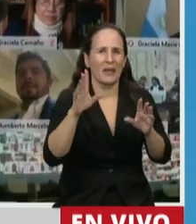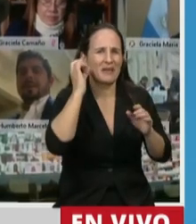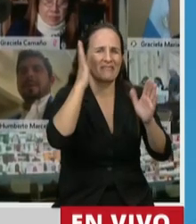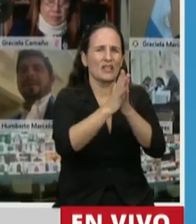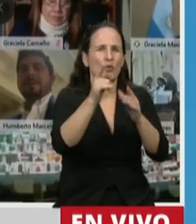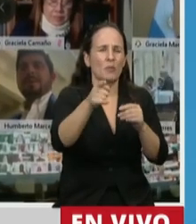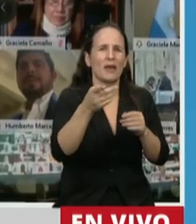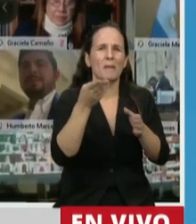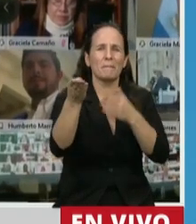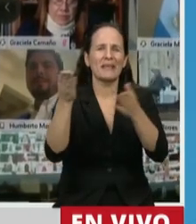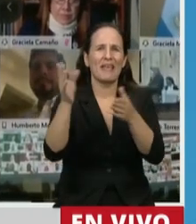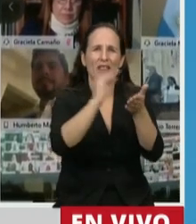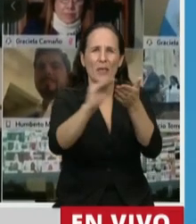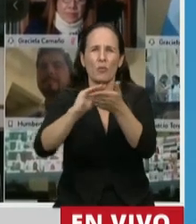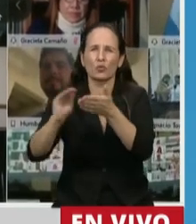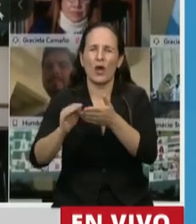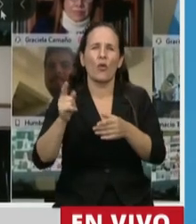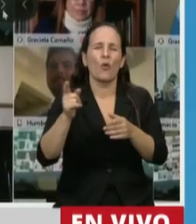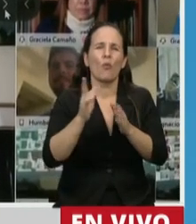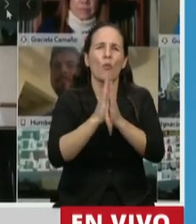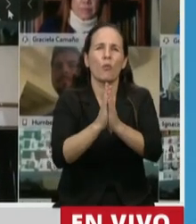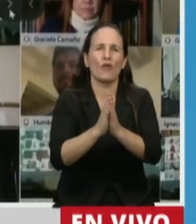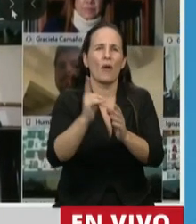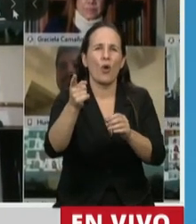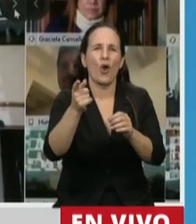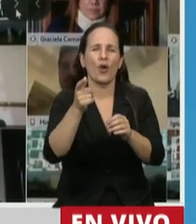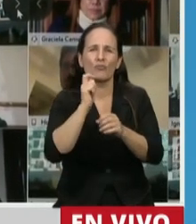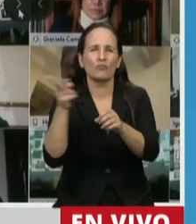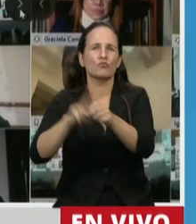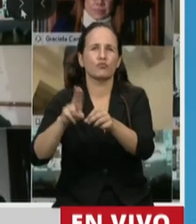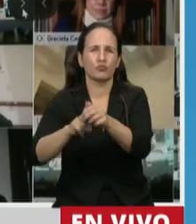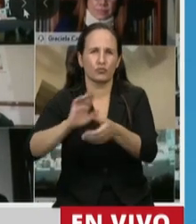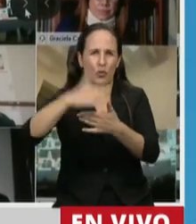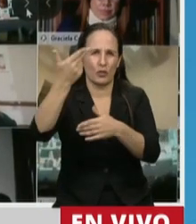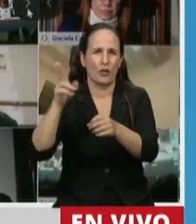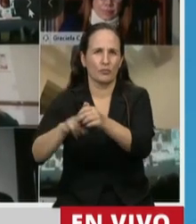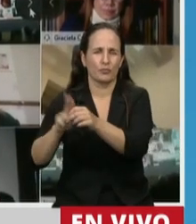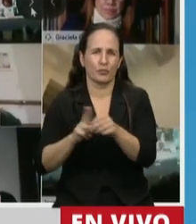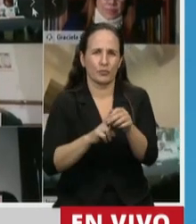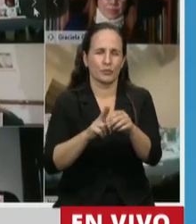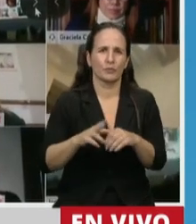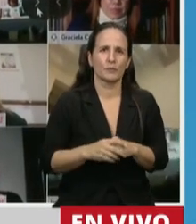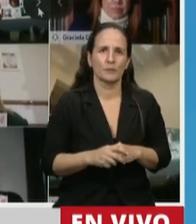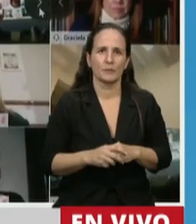Vamos a pedirle a los señores diputados si por favor pueden mutiar sus computadoras. Muchas gracias. Adelante.